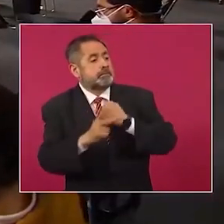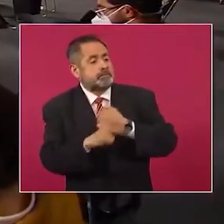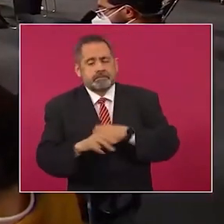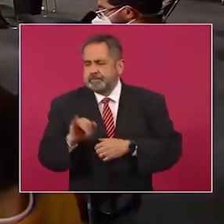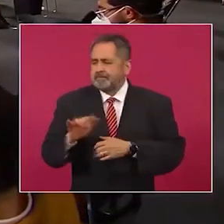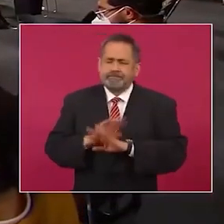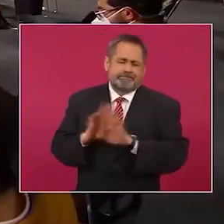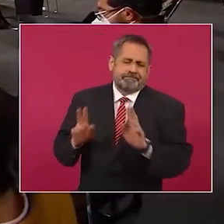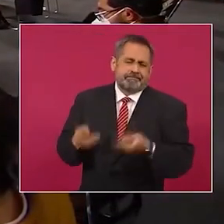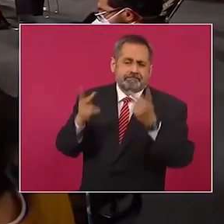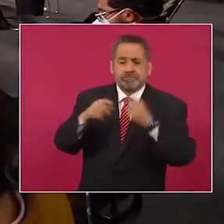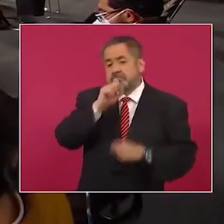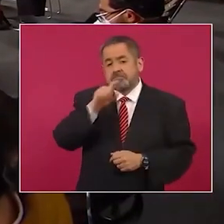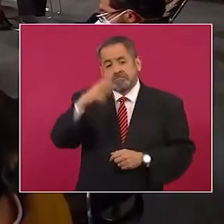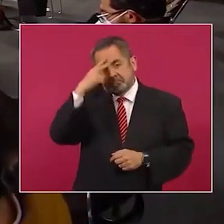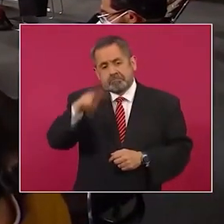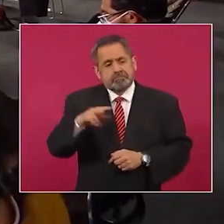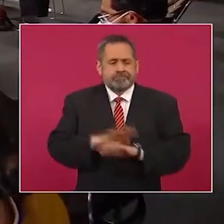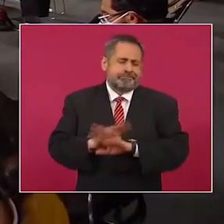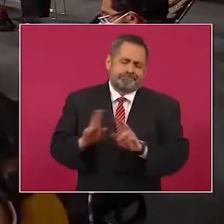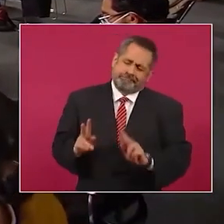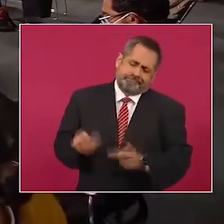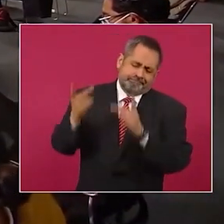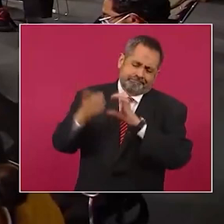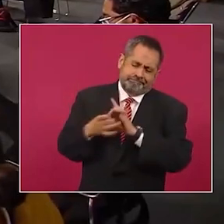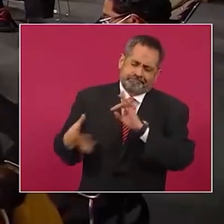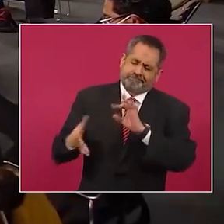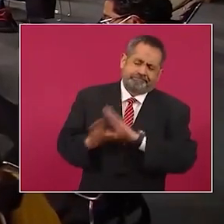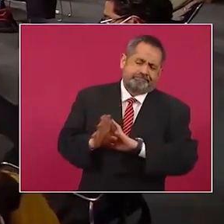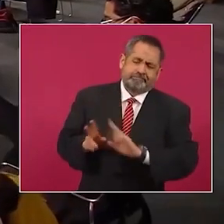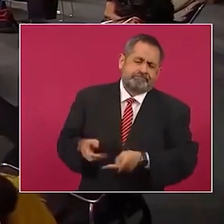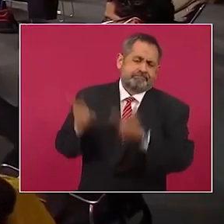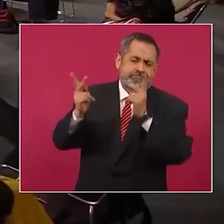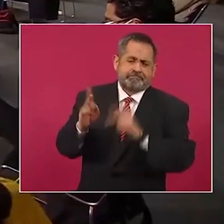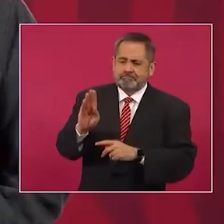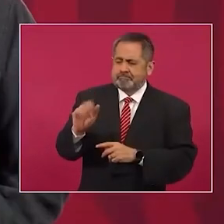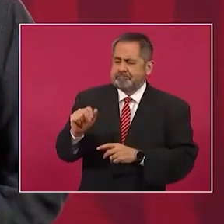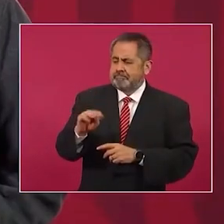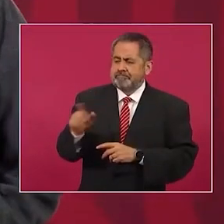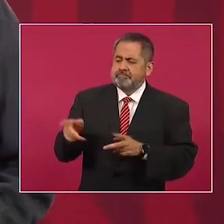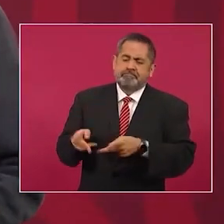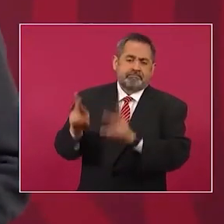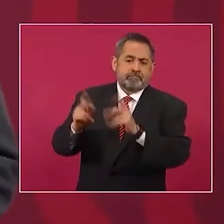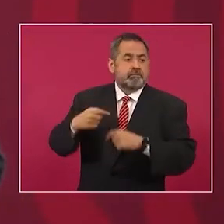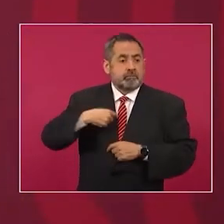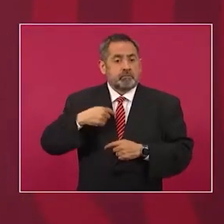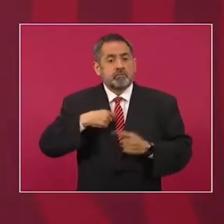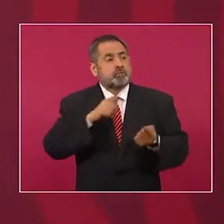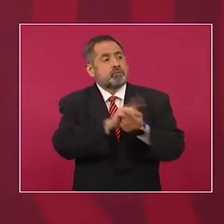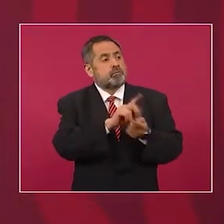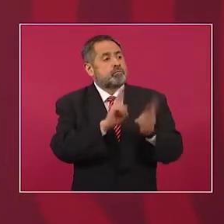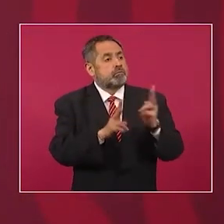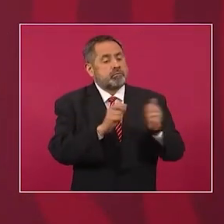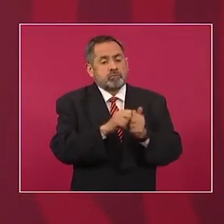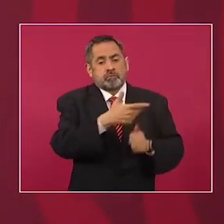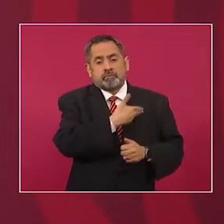deciden vender aquí, en México. Yo me entrevisté con la presidenta